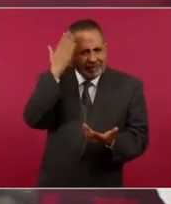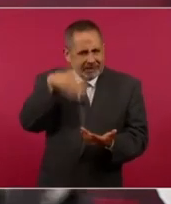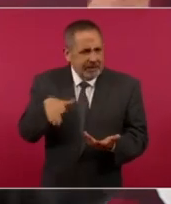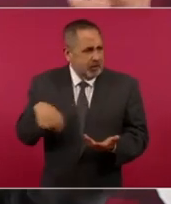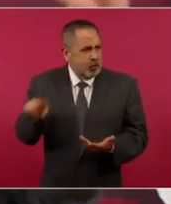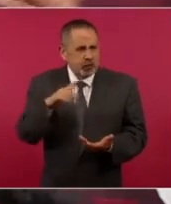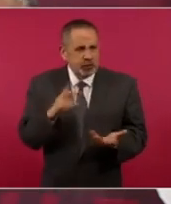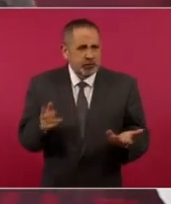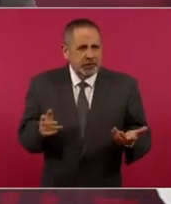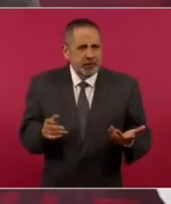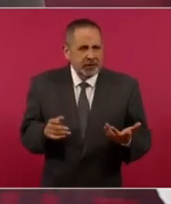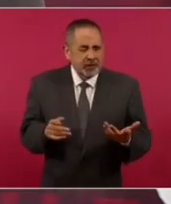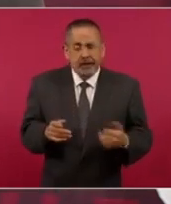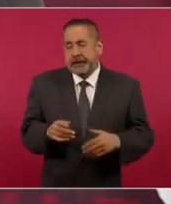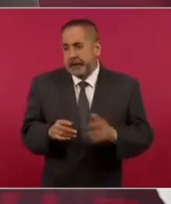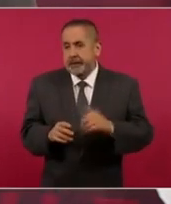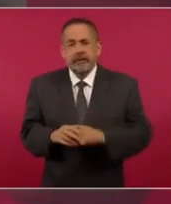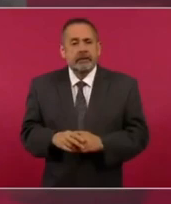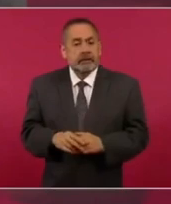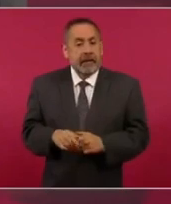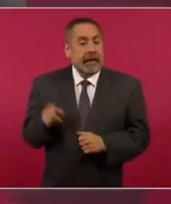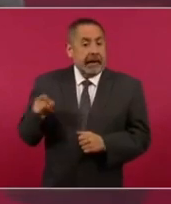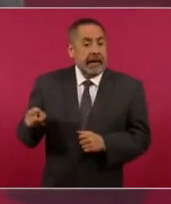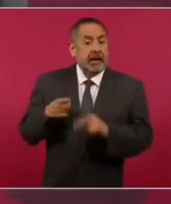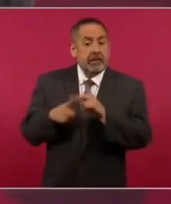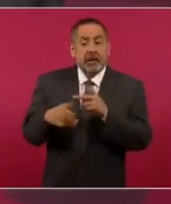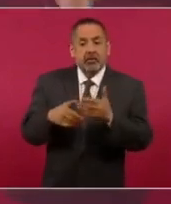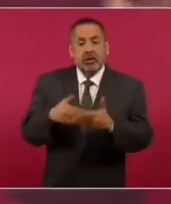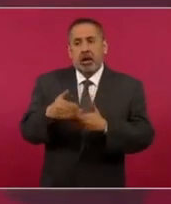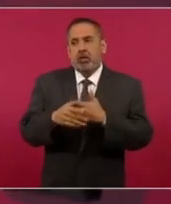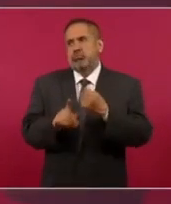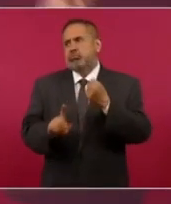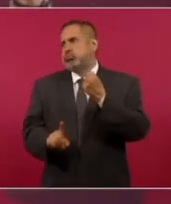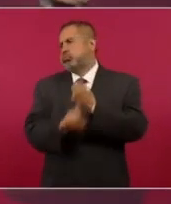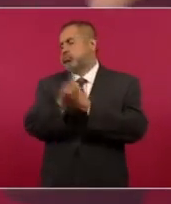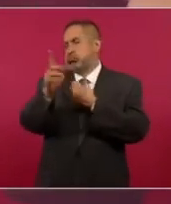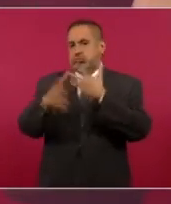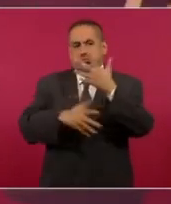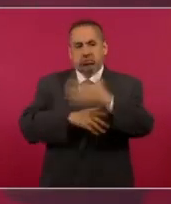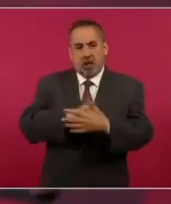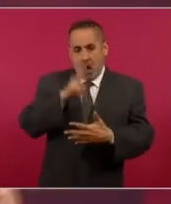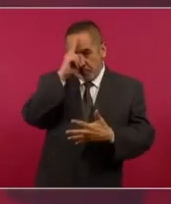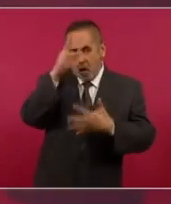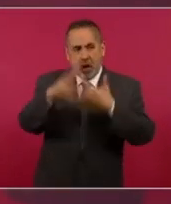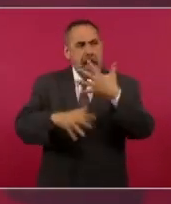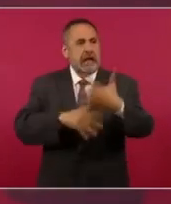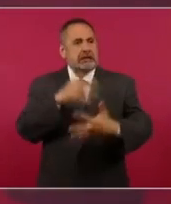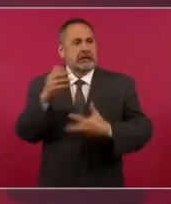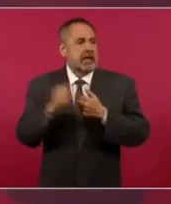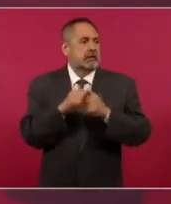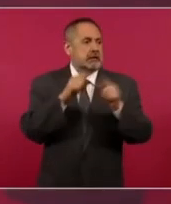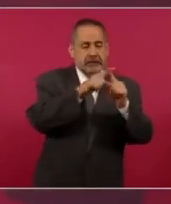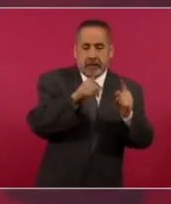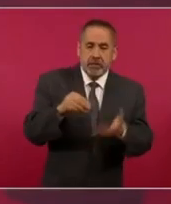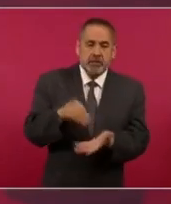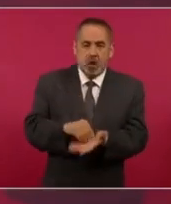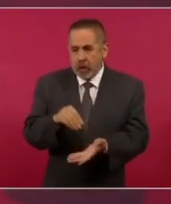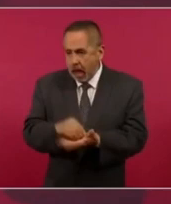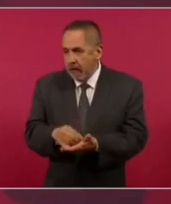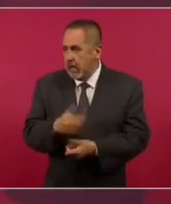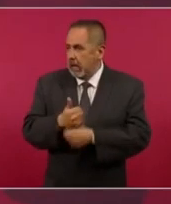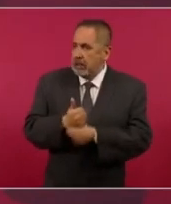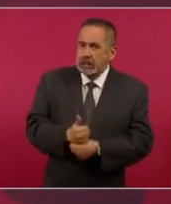porque a partir de ahí se desató esta violencia que todavía se padece en el país.